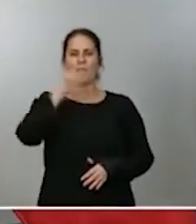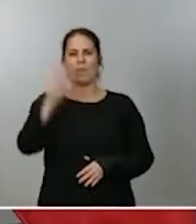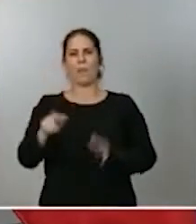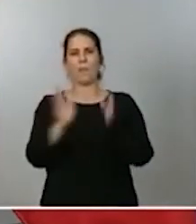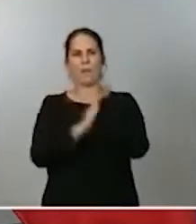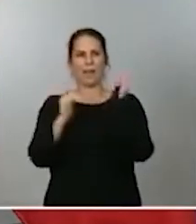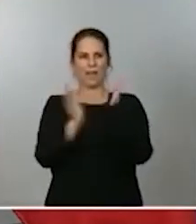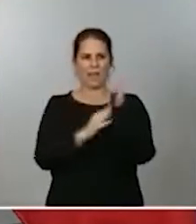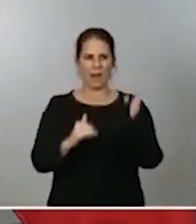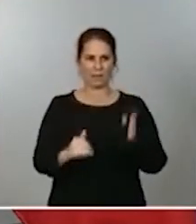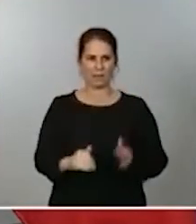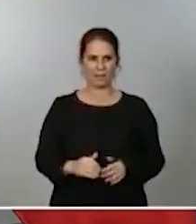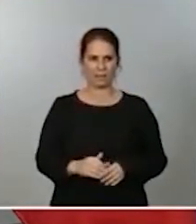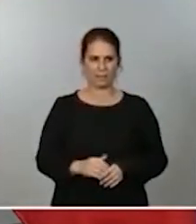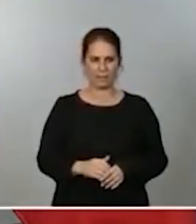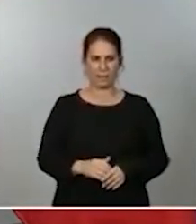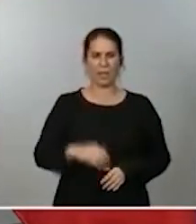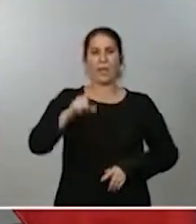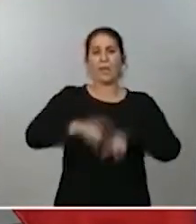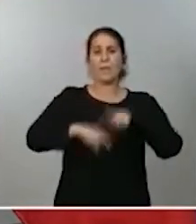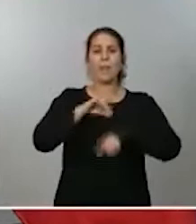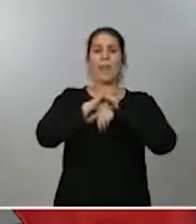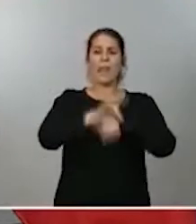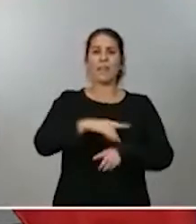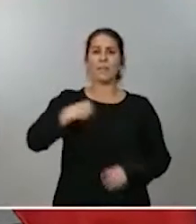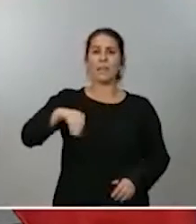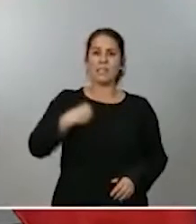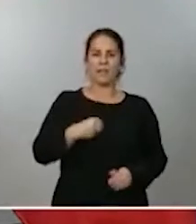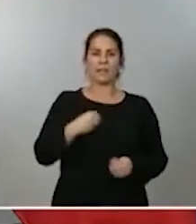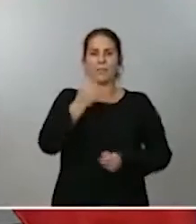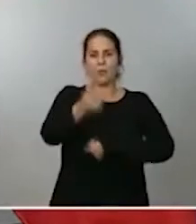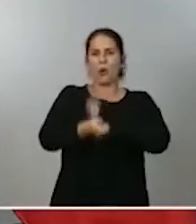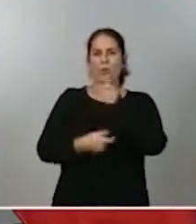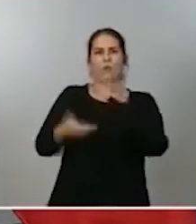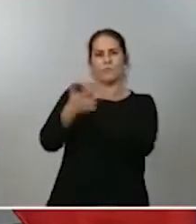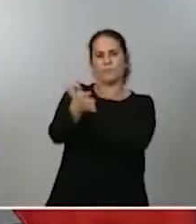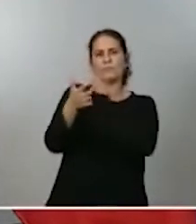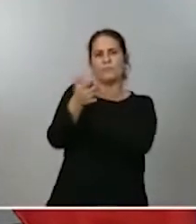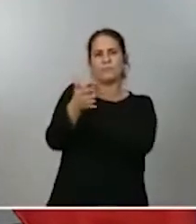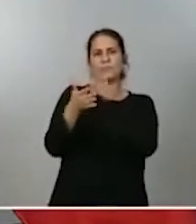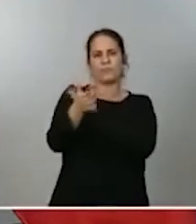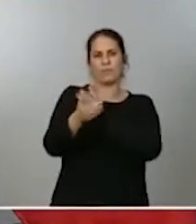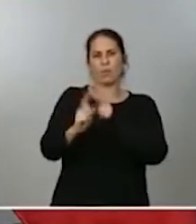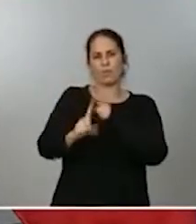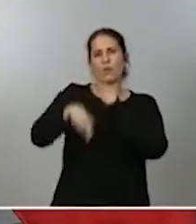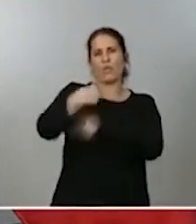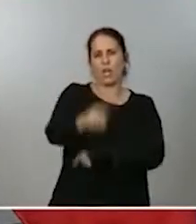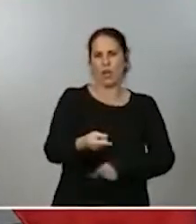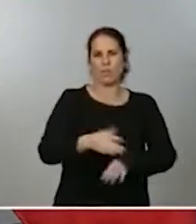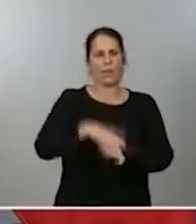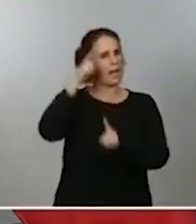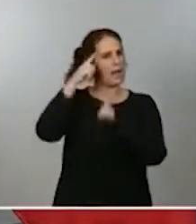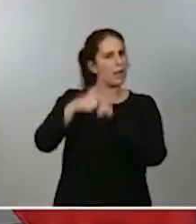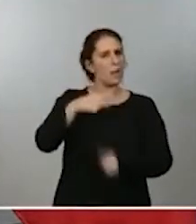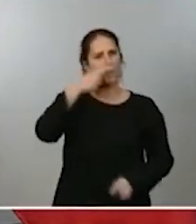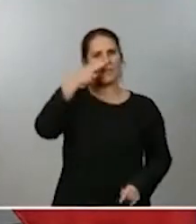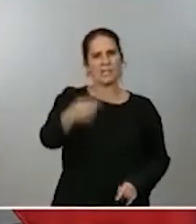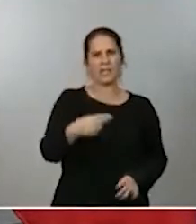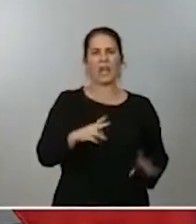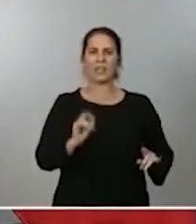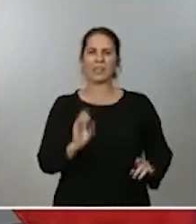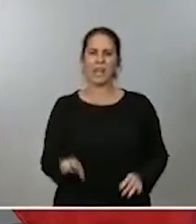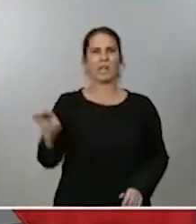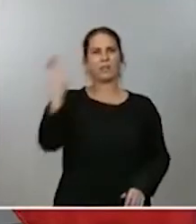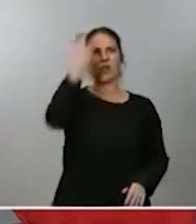dependiendo de la agenda del presidente, las fechas posteriores al objeto de visitar el conjunto de los territorios y de partir